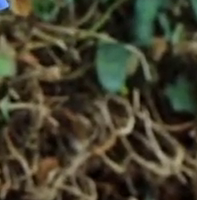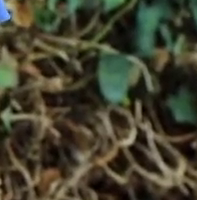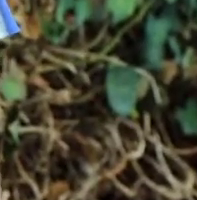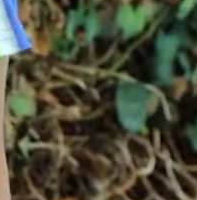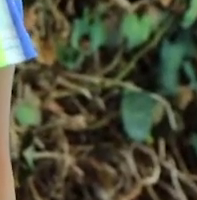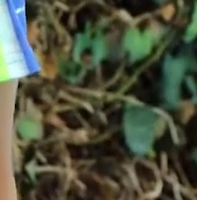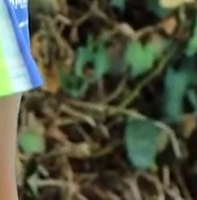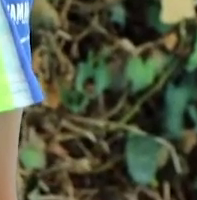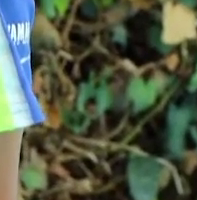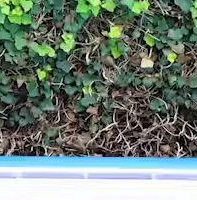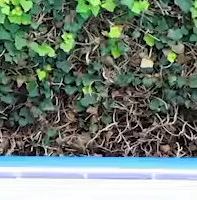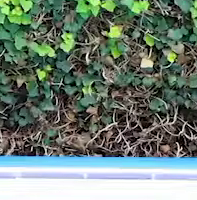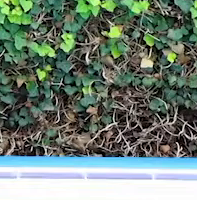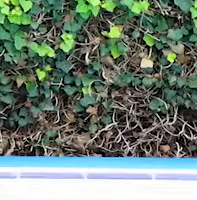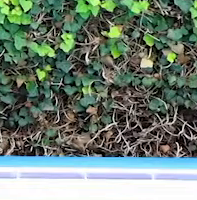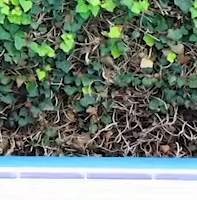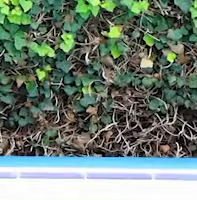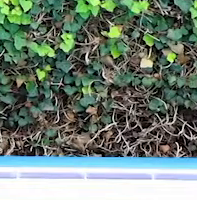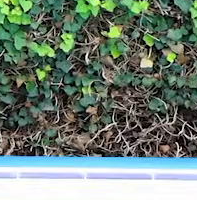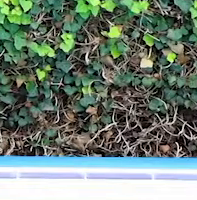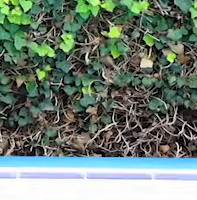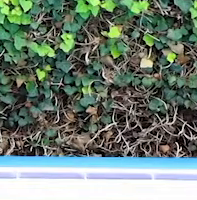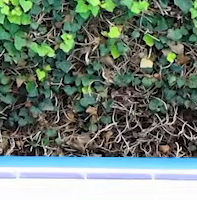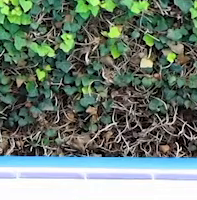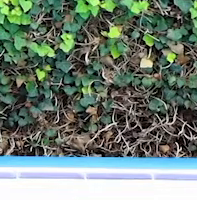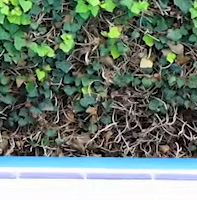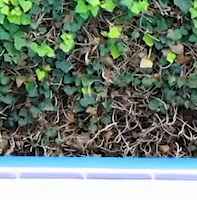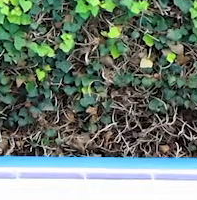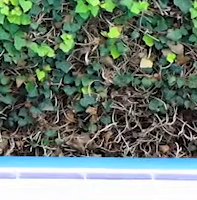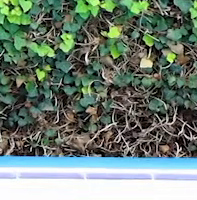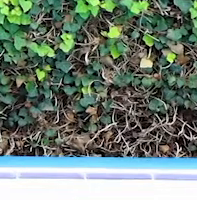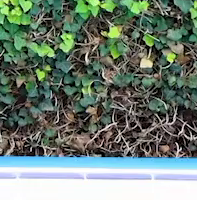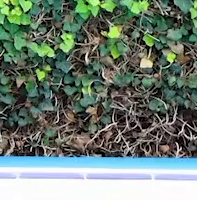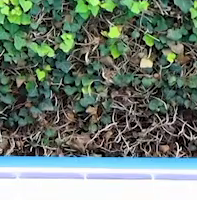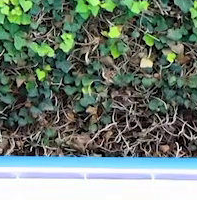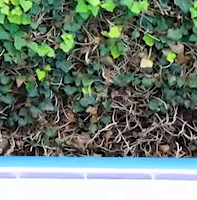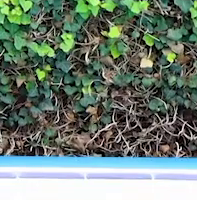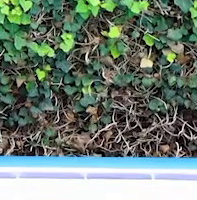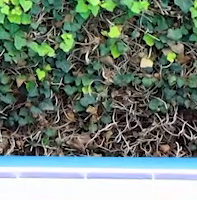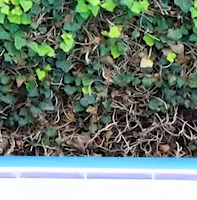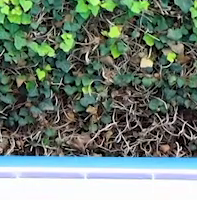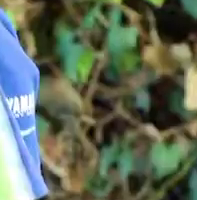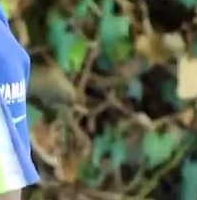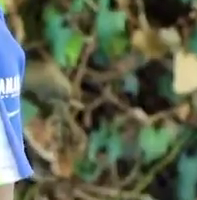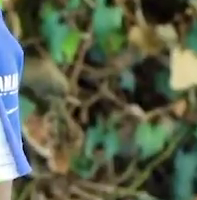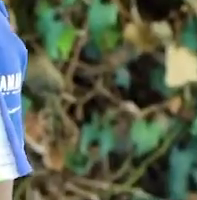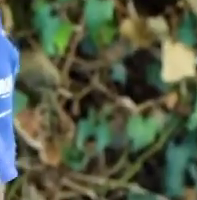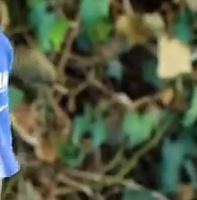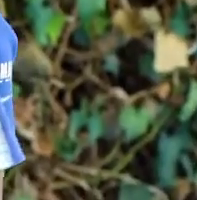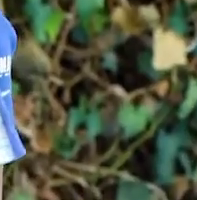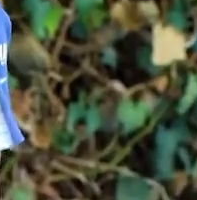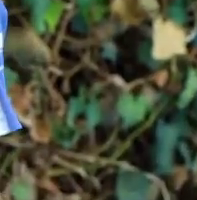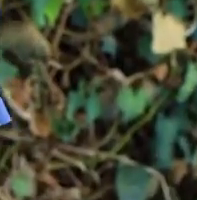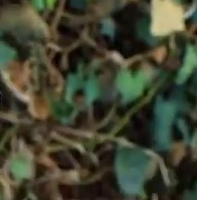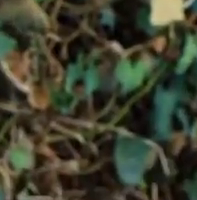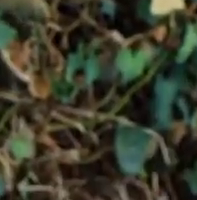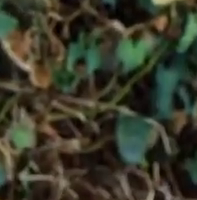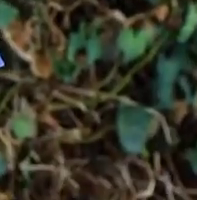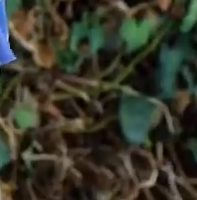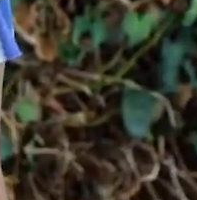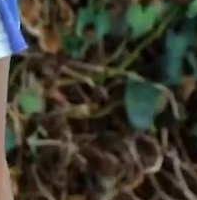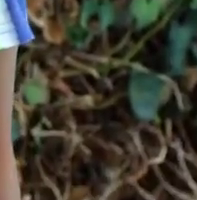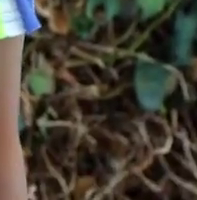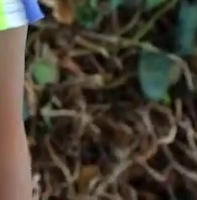Exhala. Respira. Exhala. Bien. Mantén ahí la posición. Muy bien, así. Bien